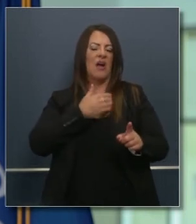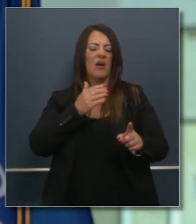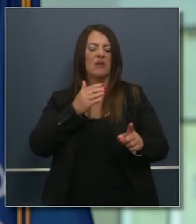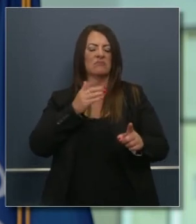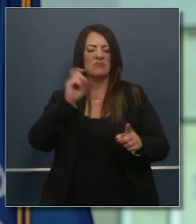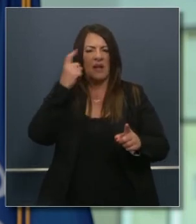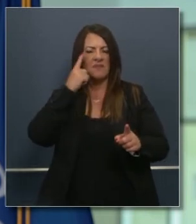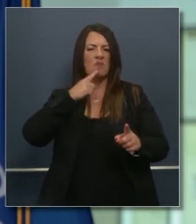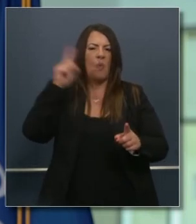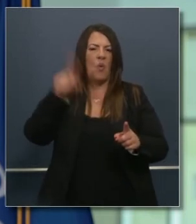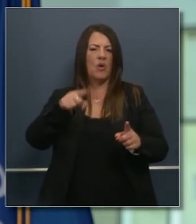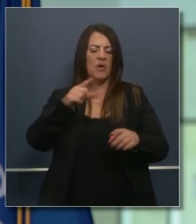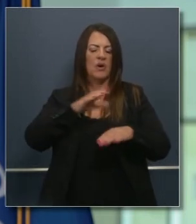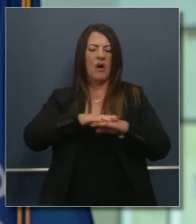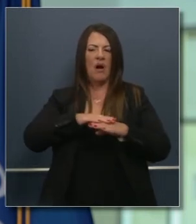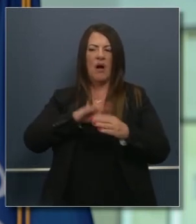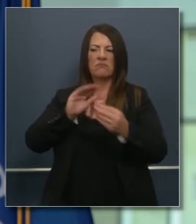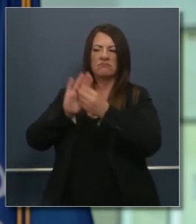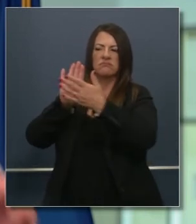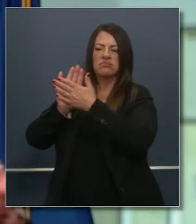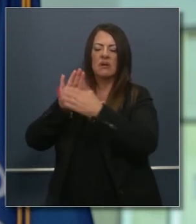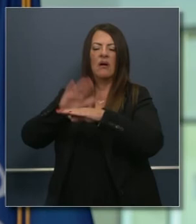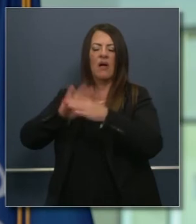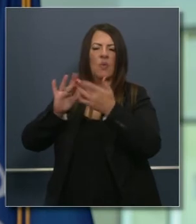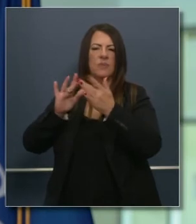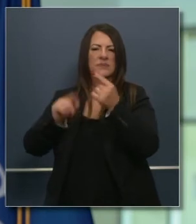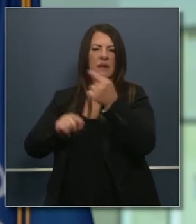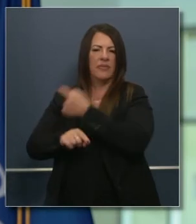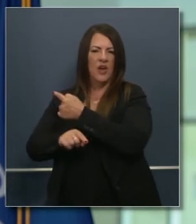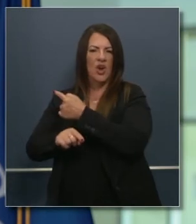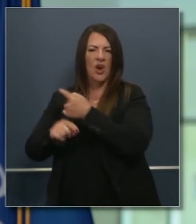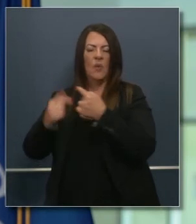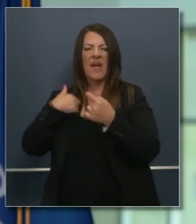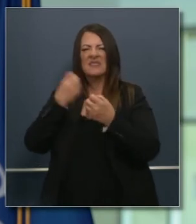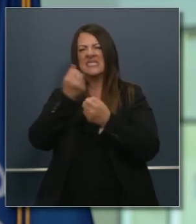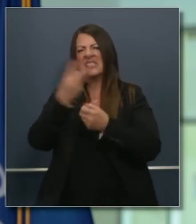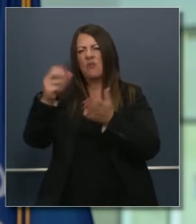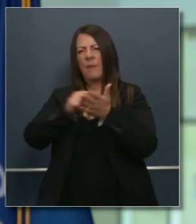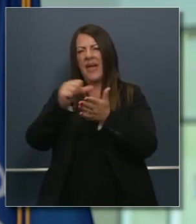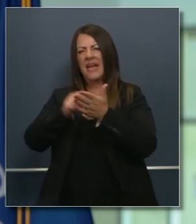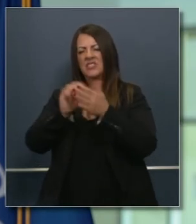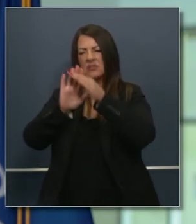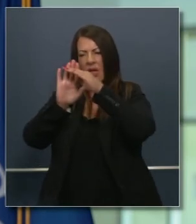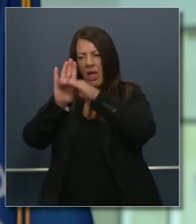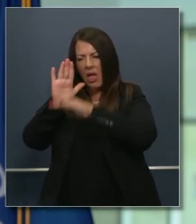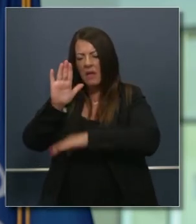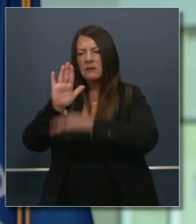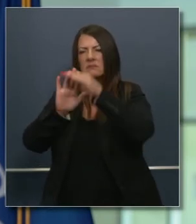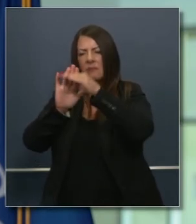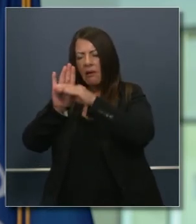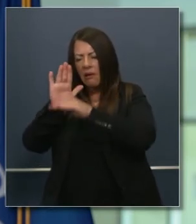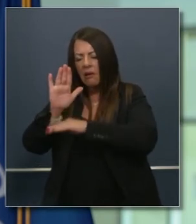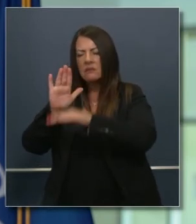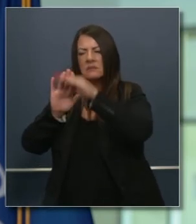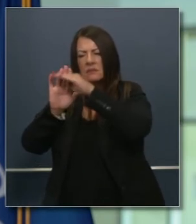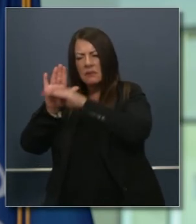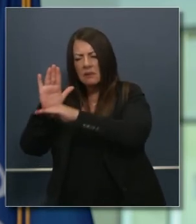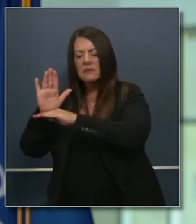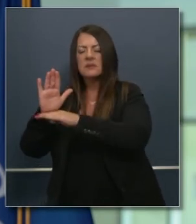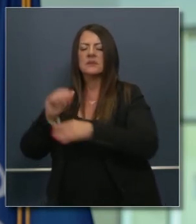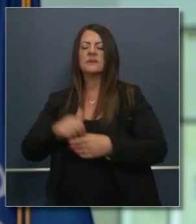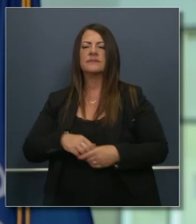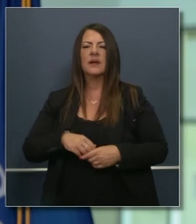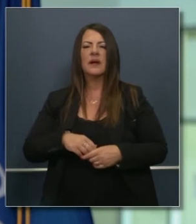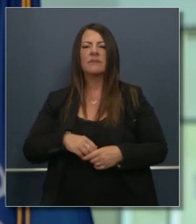tenemos esa orden ejecutiva que está tiene muchas páginas y verán los detalles de ella en